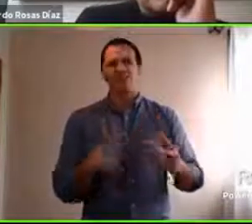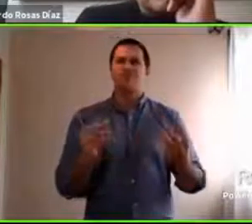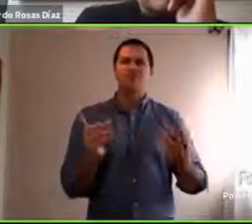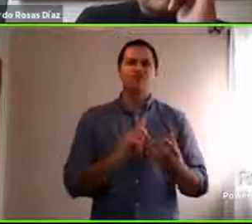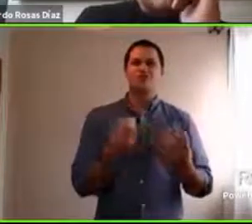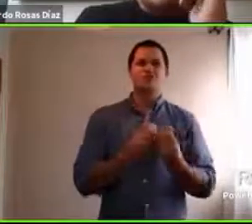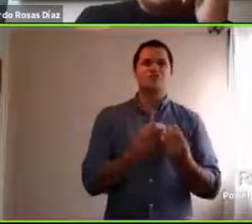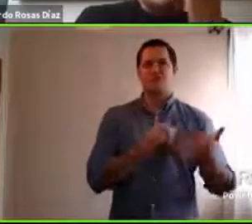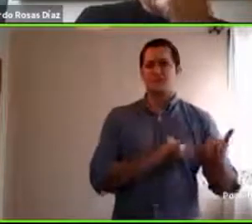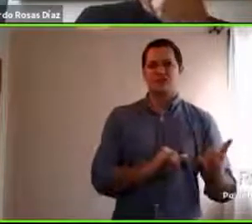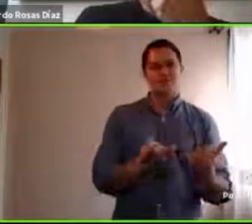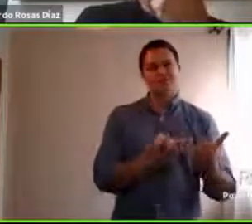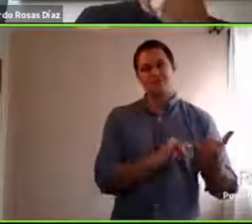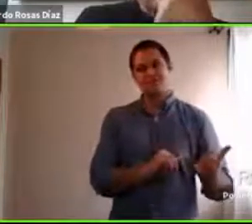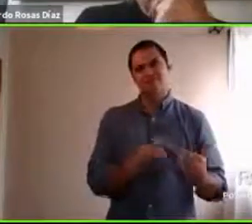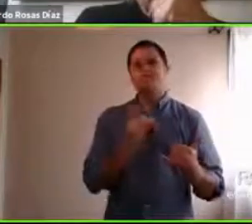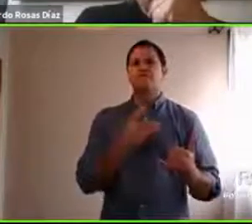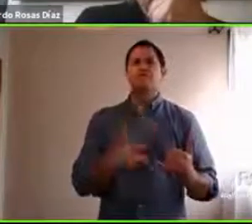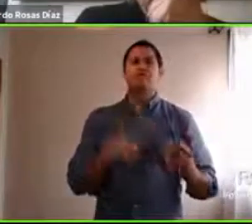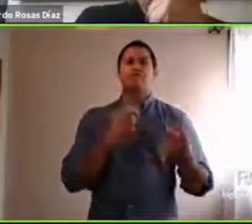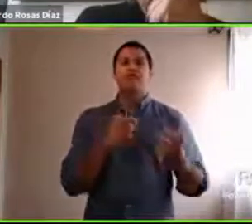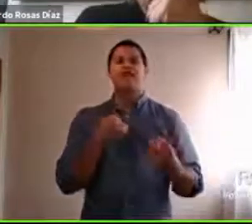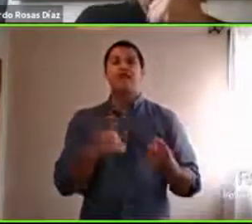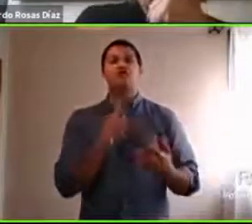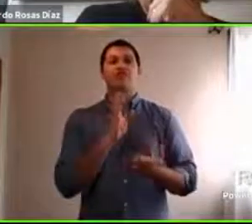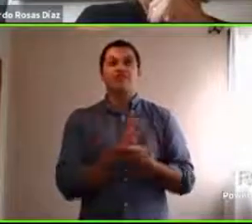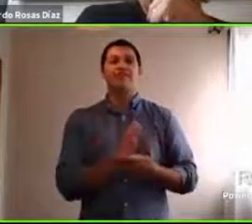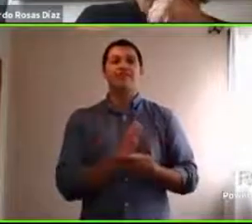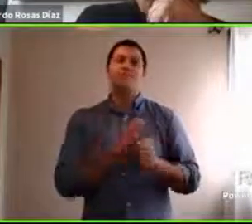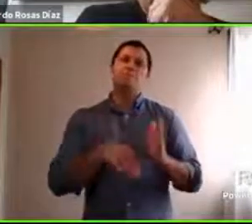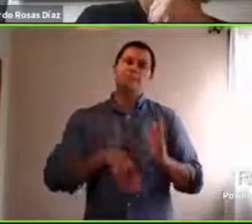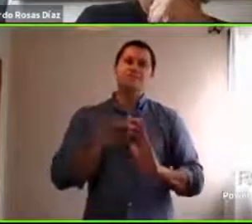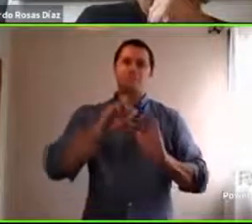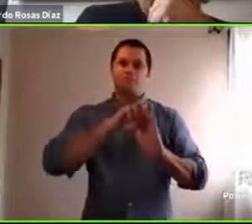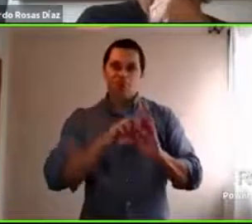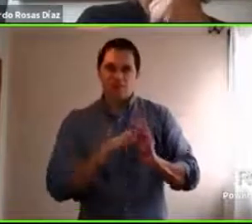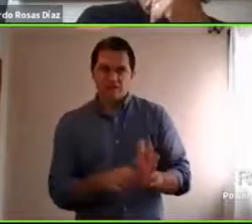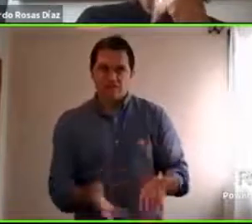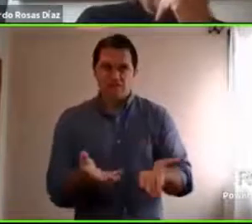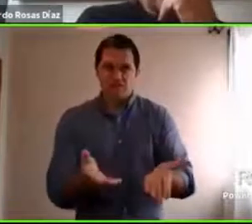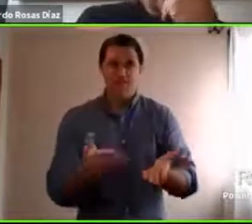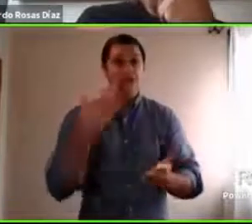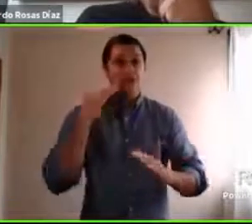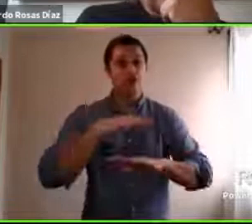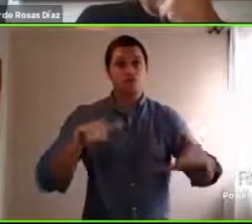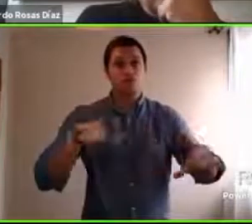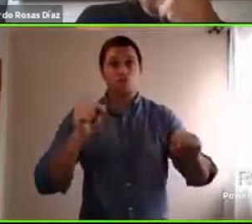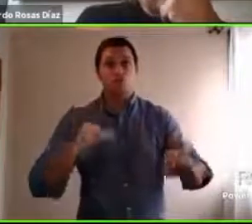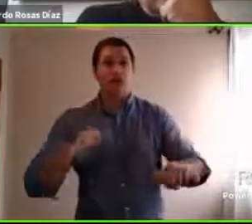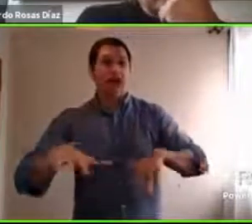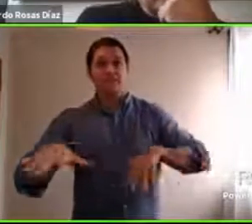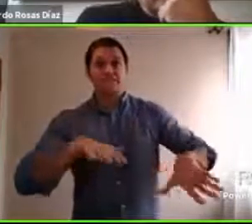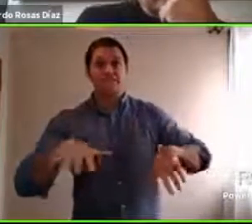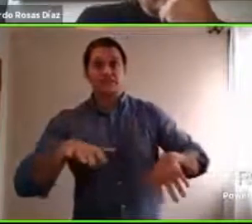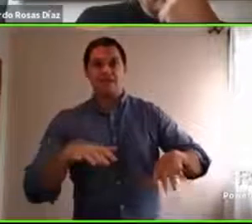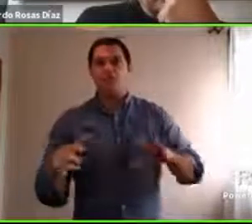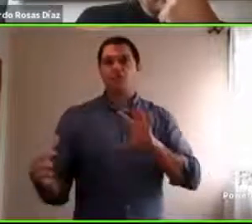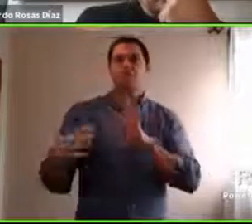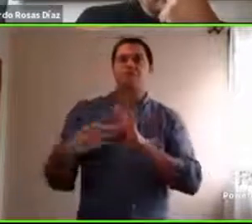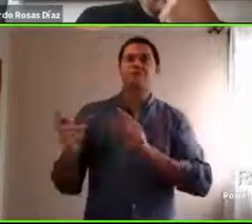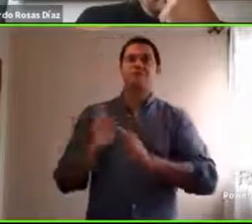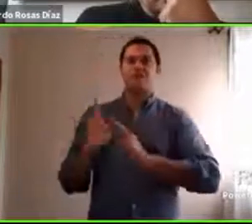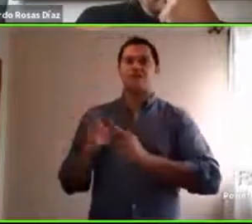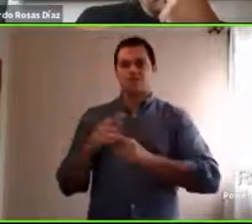chicos de una forma más activa desde otro lugar en su propio aprendizaje me parece que eso va dejando huella y ojalá que